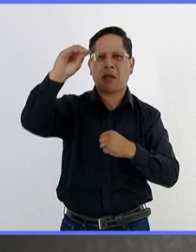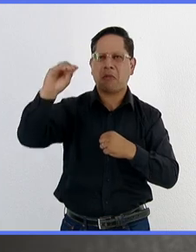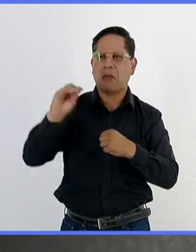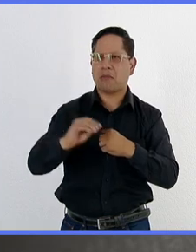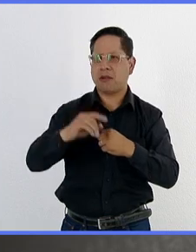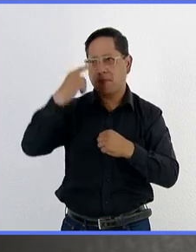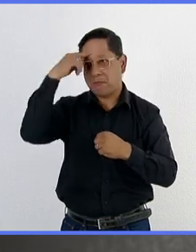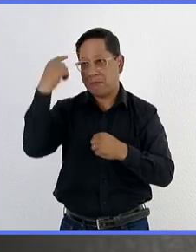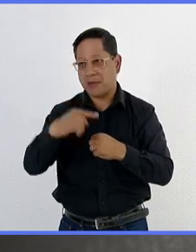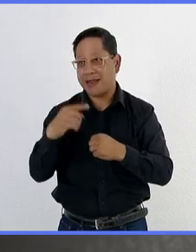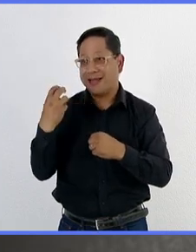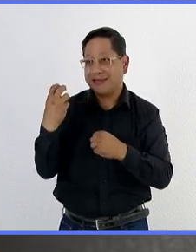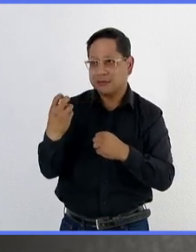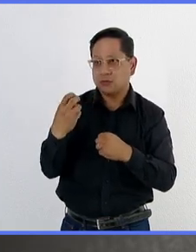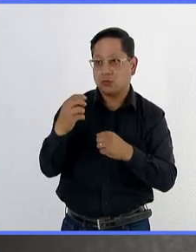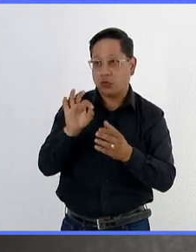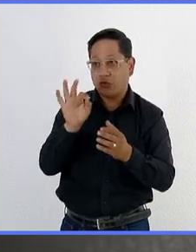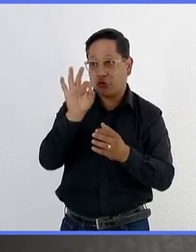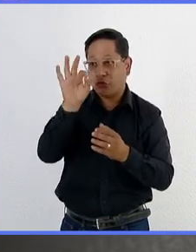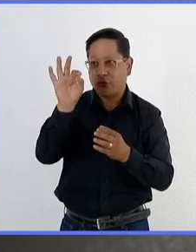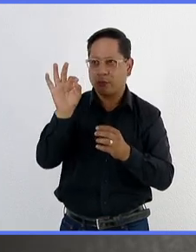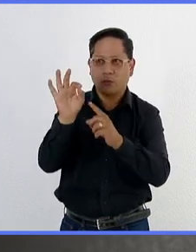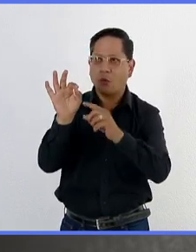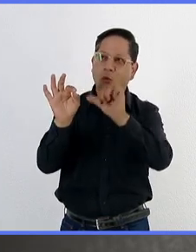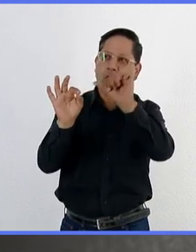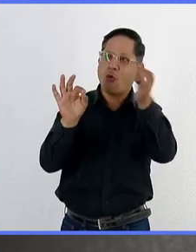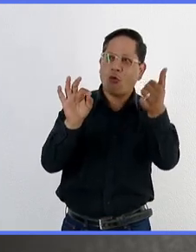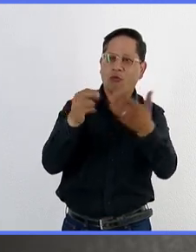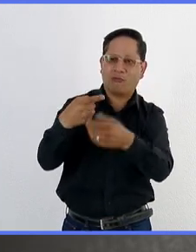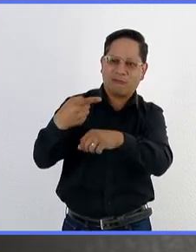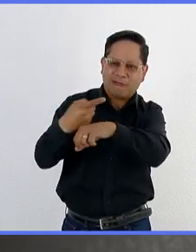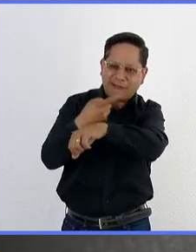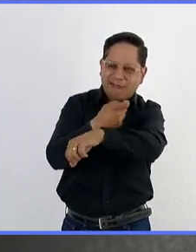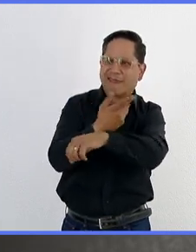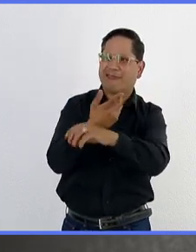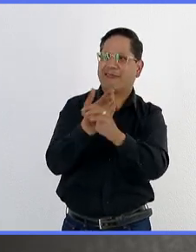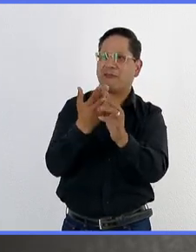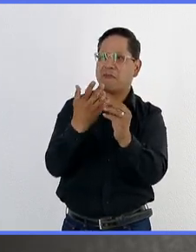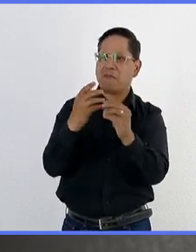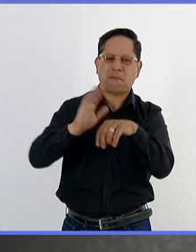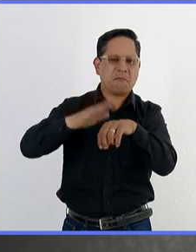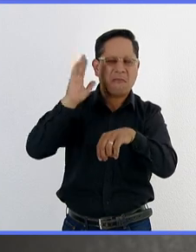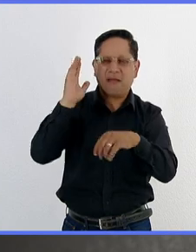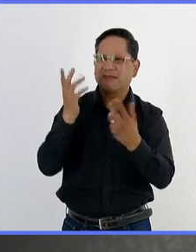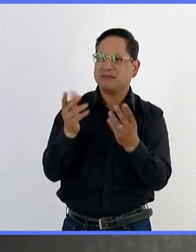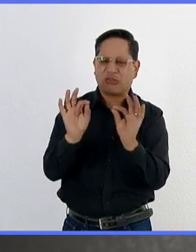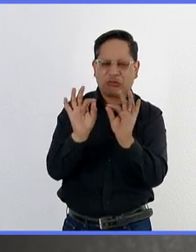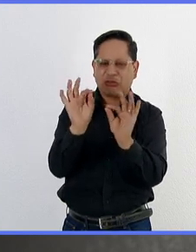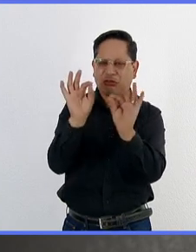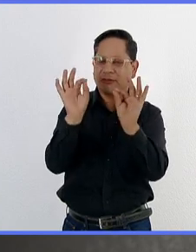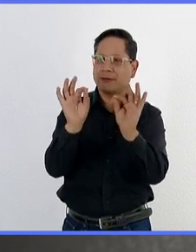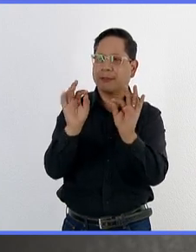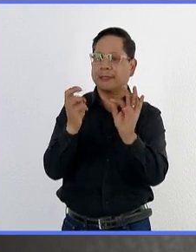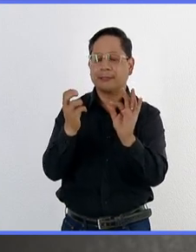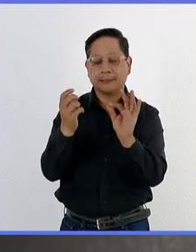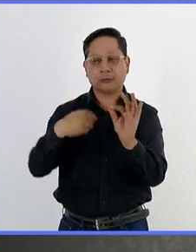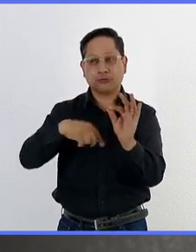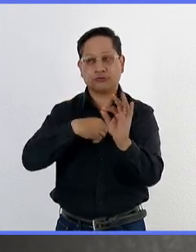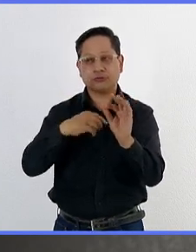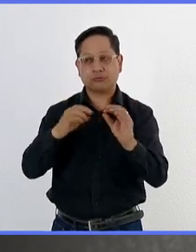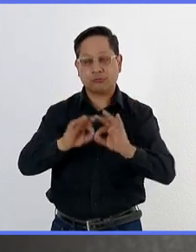porque es exitosa, se puede utilizar en áreas amplias. Y aquí hago el por qué, también para nosotros es muy importante.